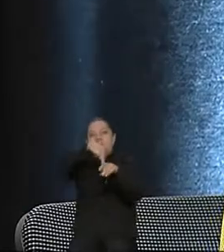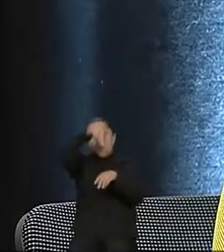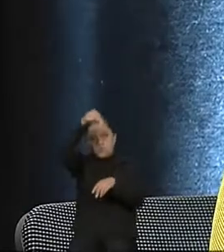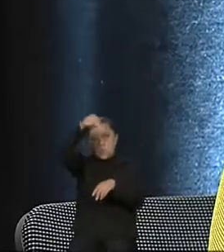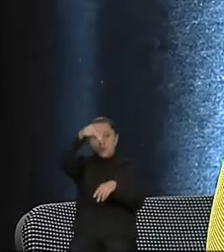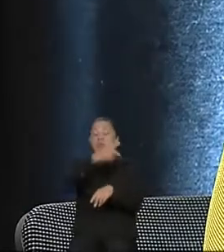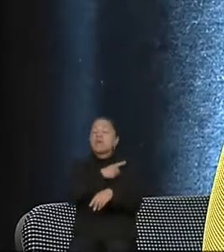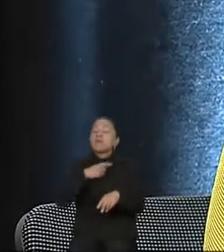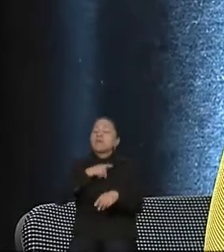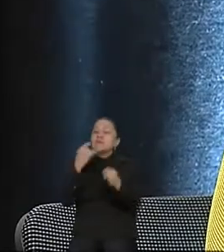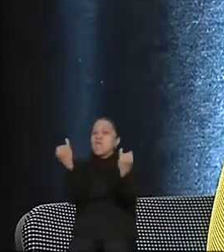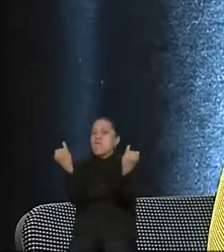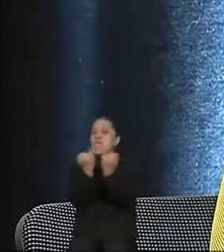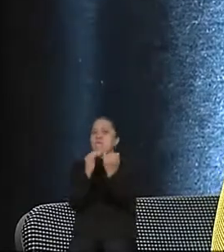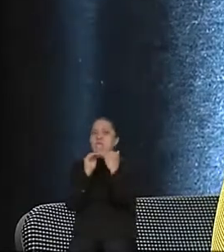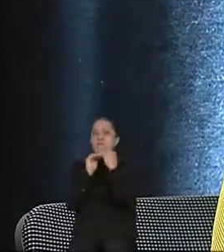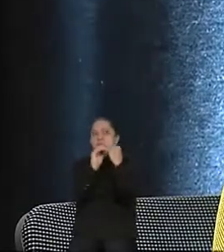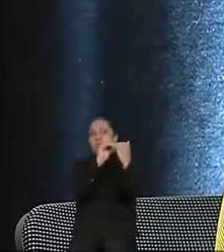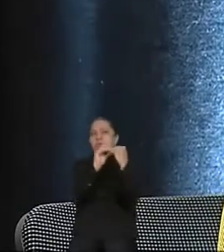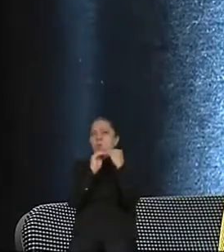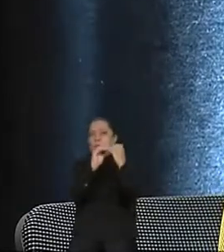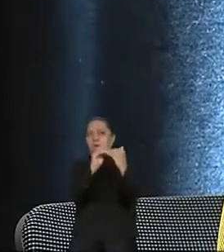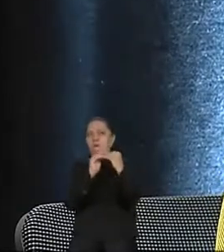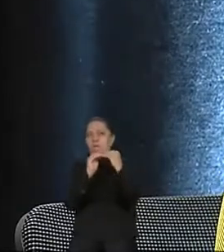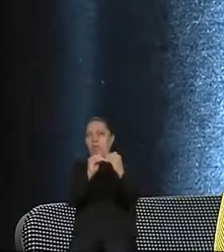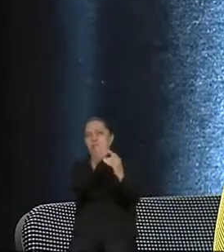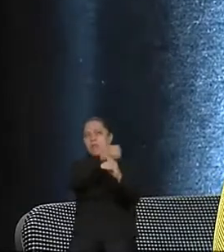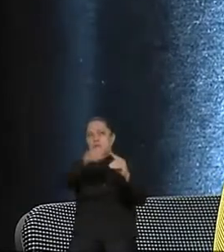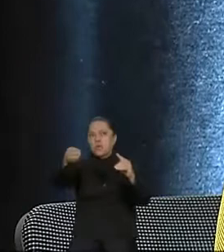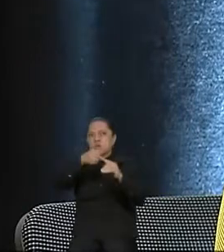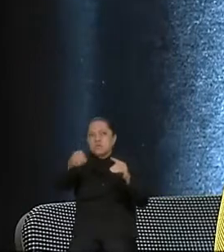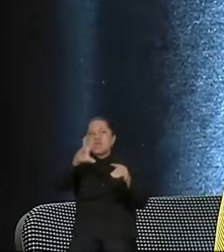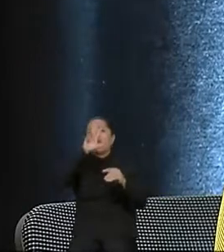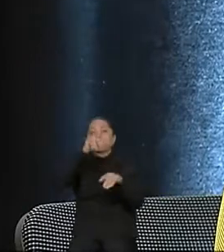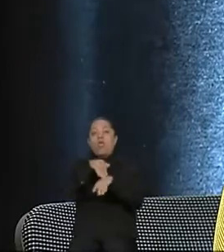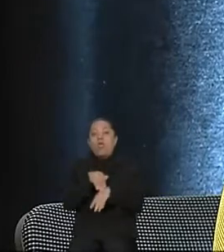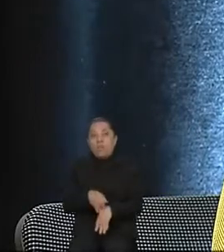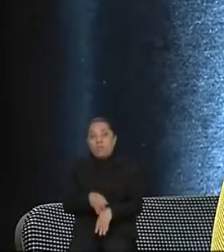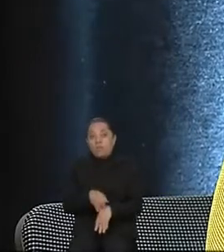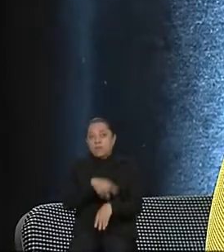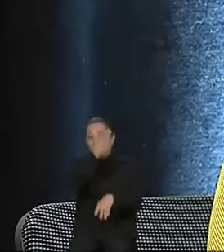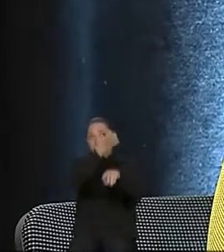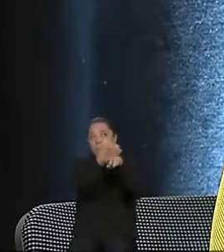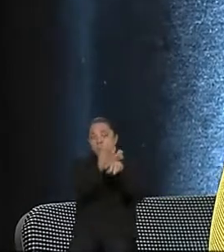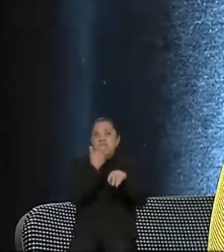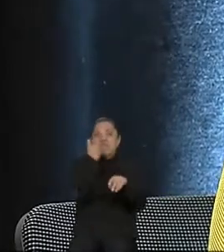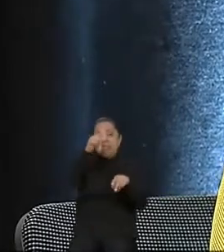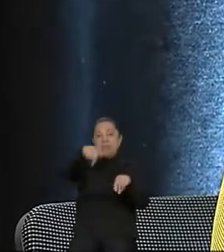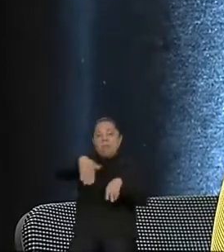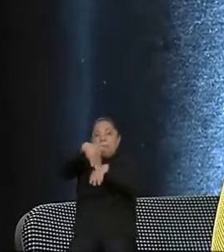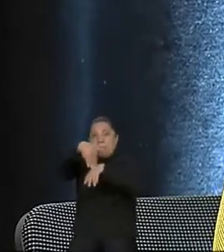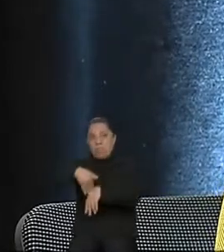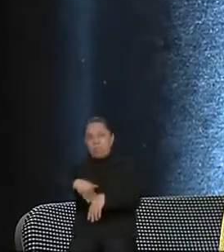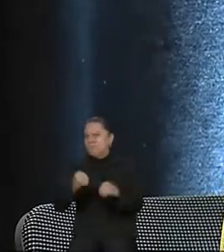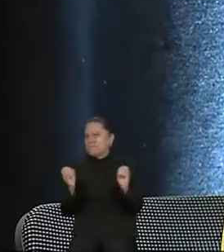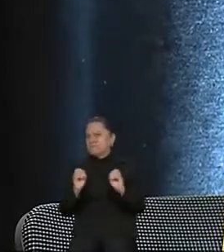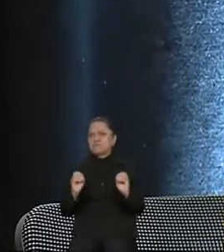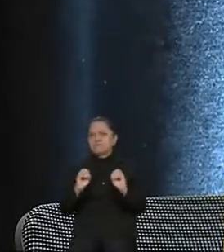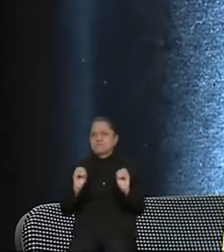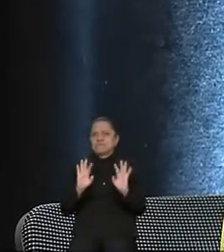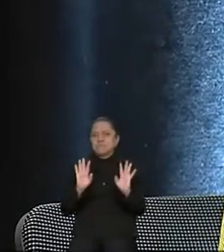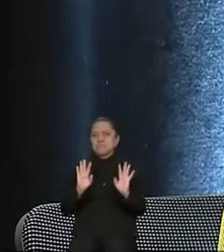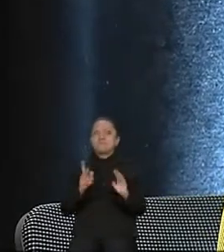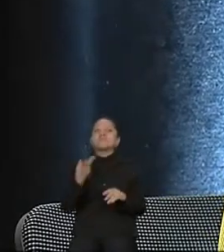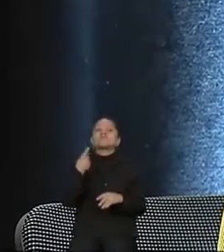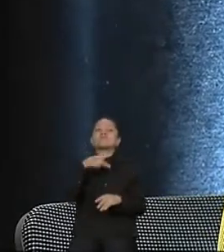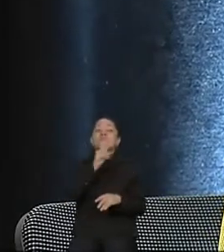igualdad, en un plano de coordinación y no de subordinación, como lamentablemente se ha hecho. El presidente Trump se ha